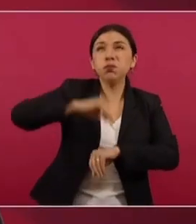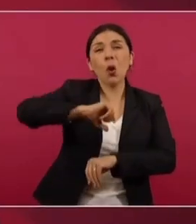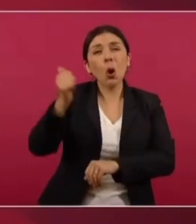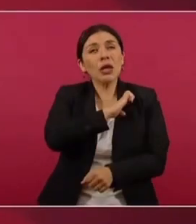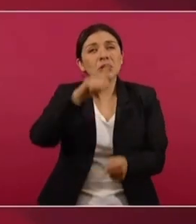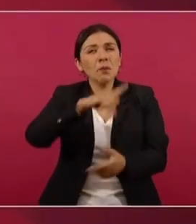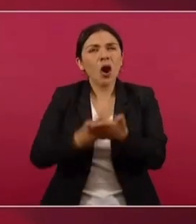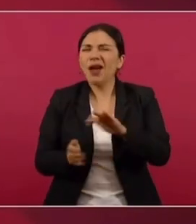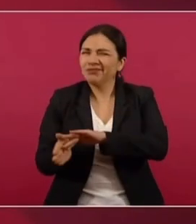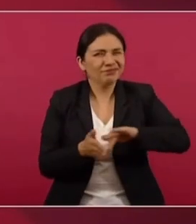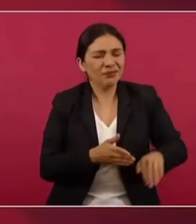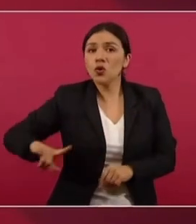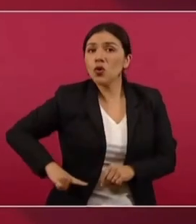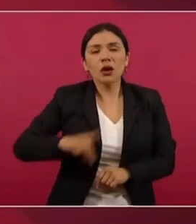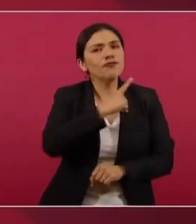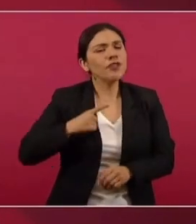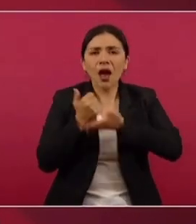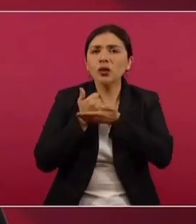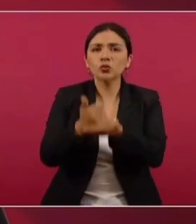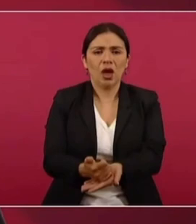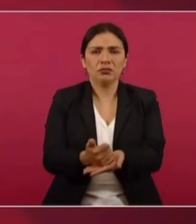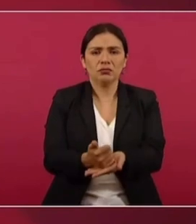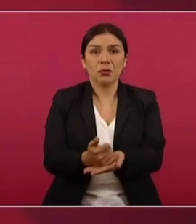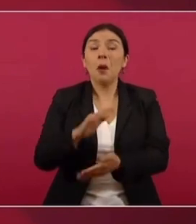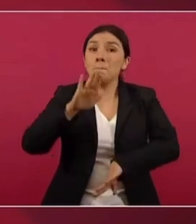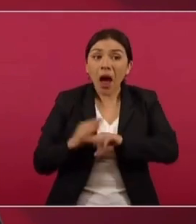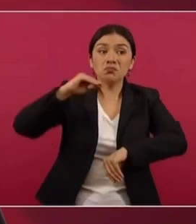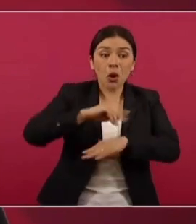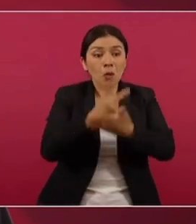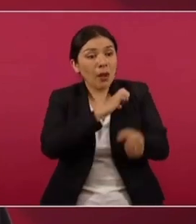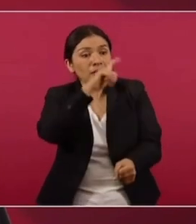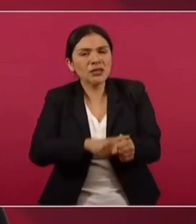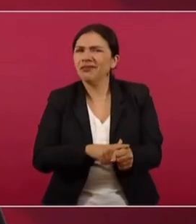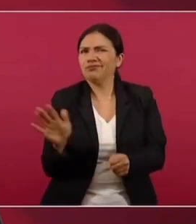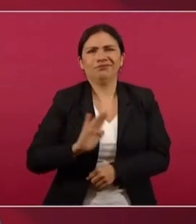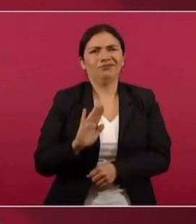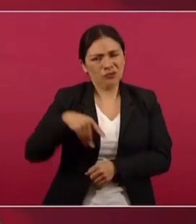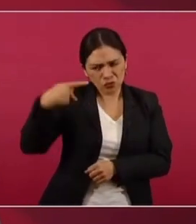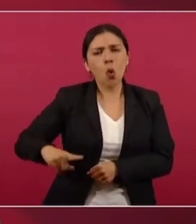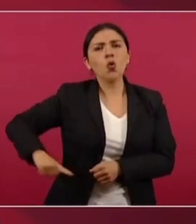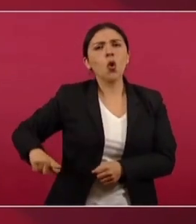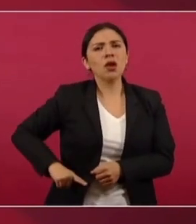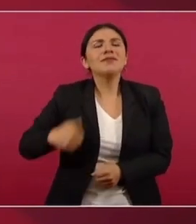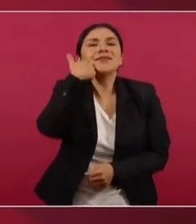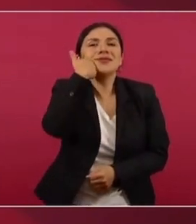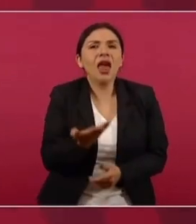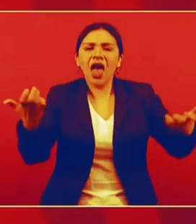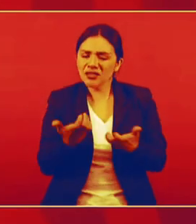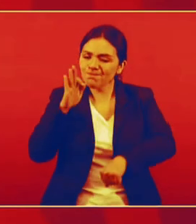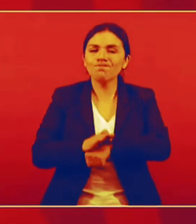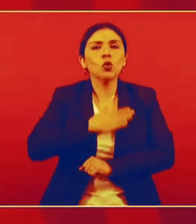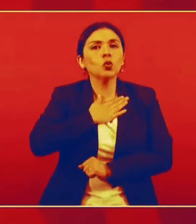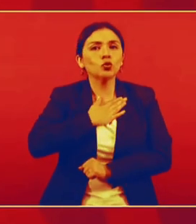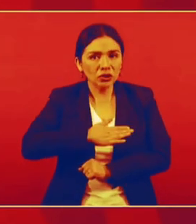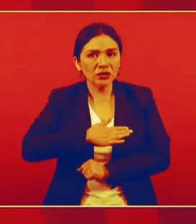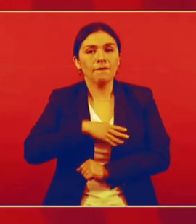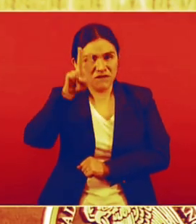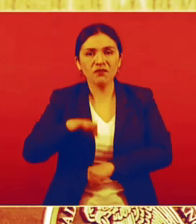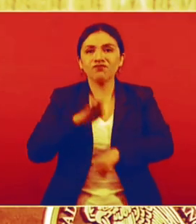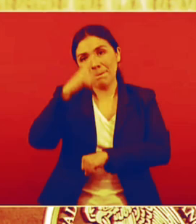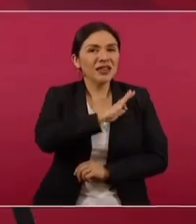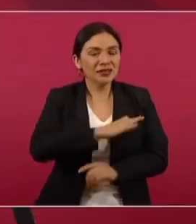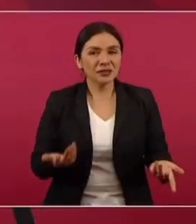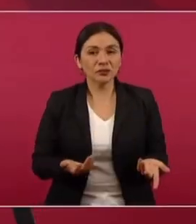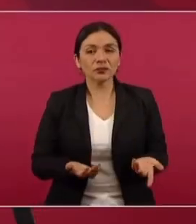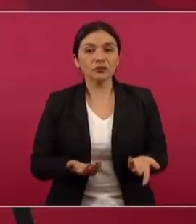canso, Gans. El gobierno tiene que ayudar, no con programas especiales. El gobierno tiene como propósito hacer justicia, garantizar la